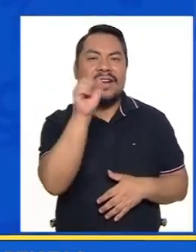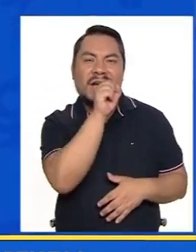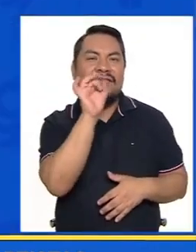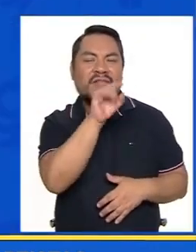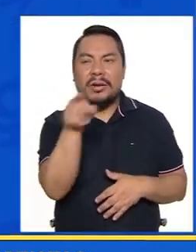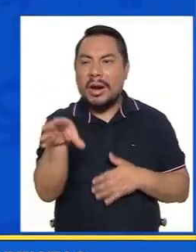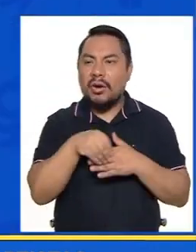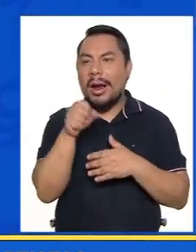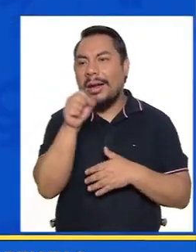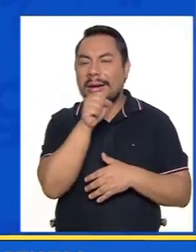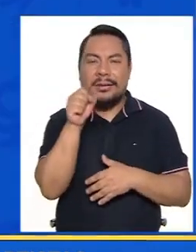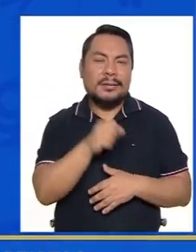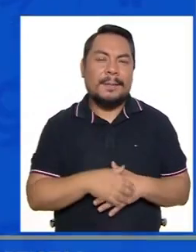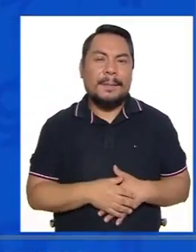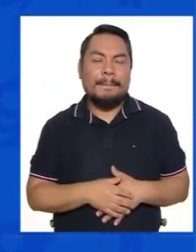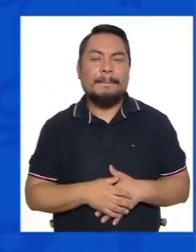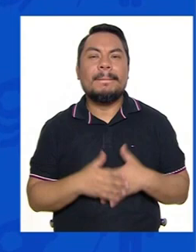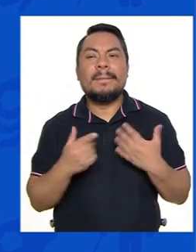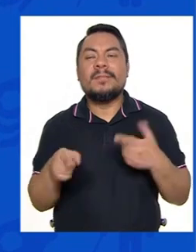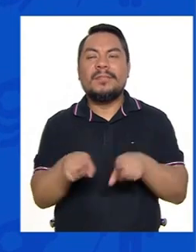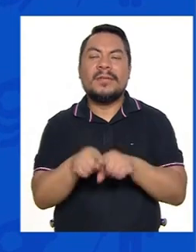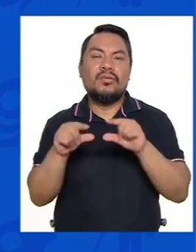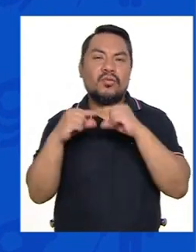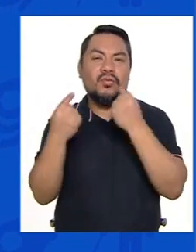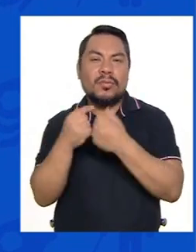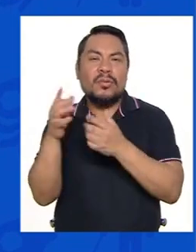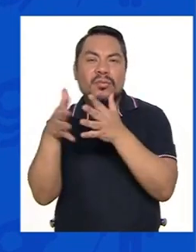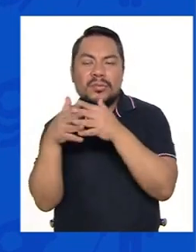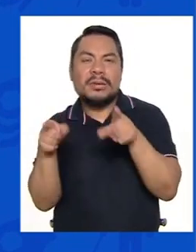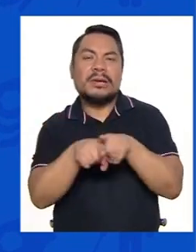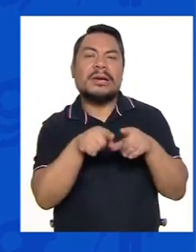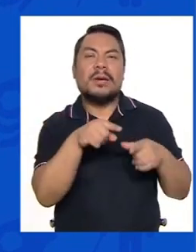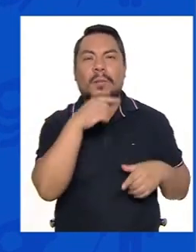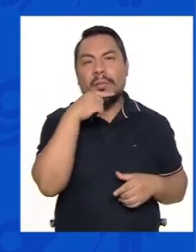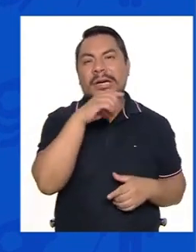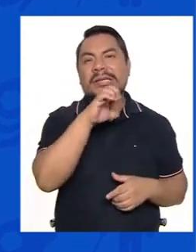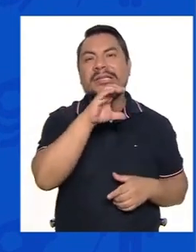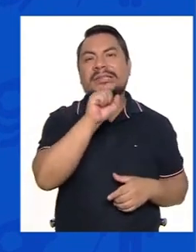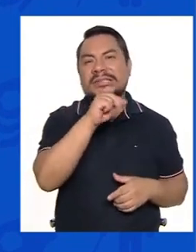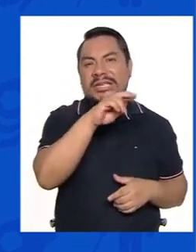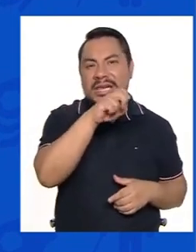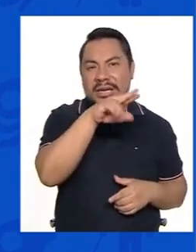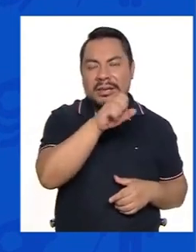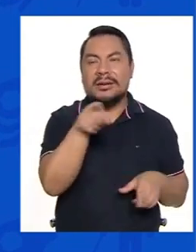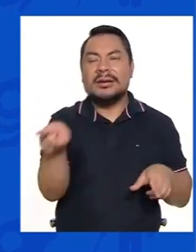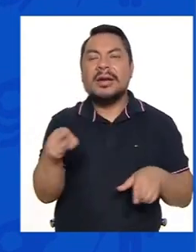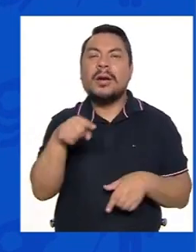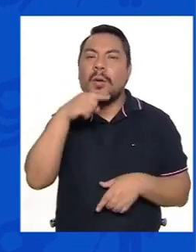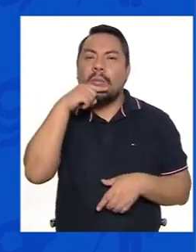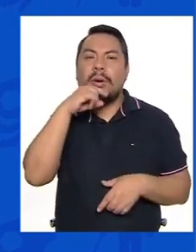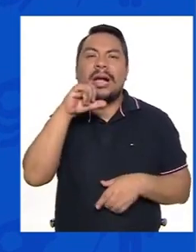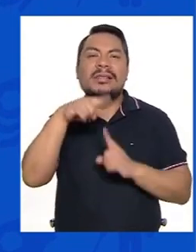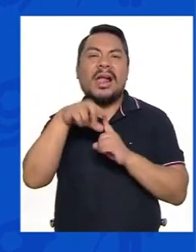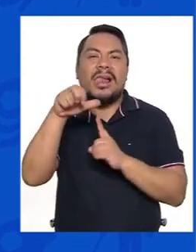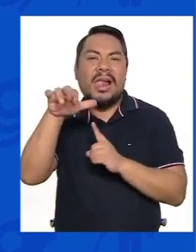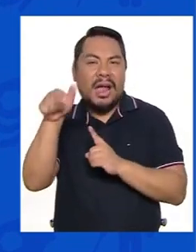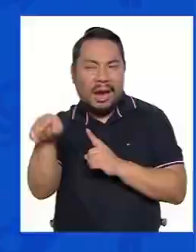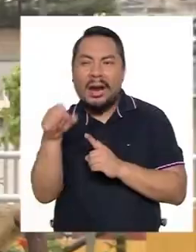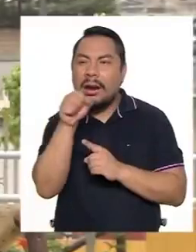artistas, ¿no? De los Bastriz Boys, de Selene, de Thalía.